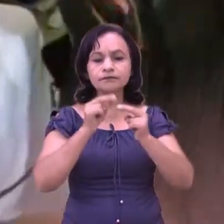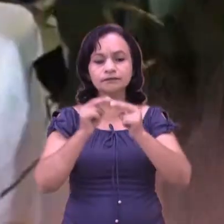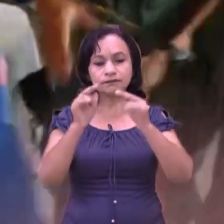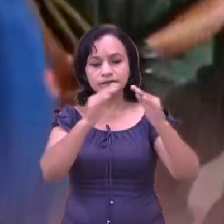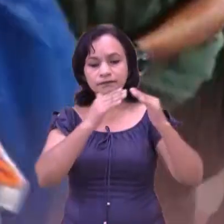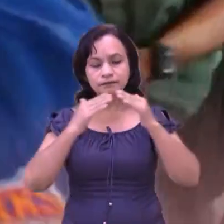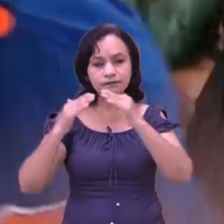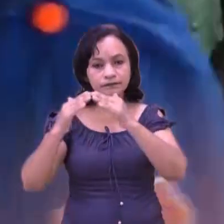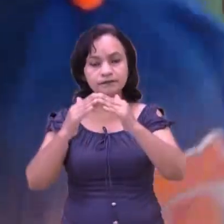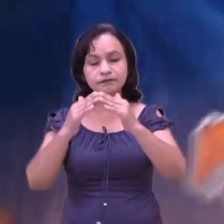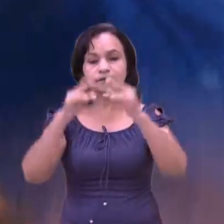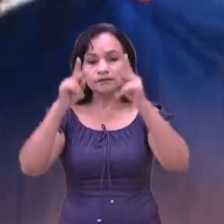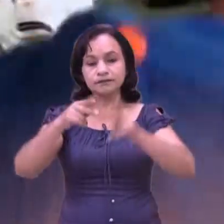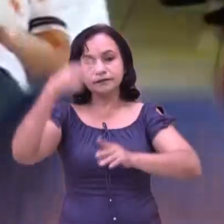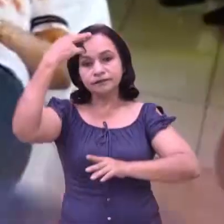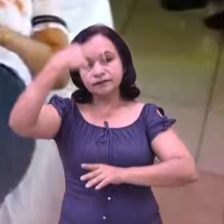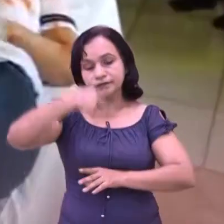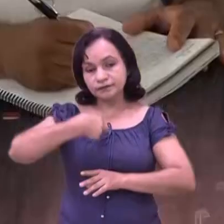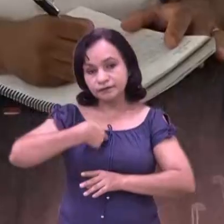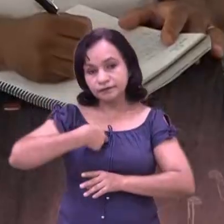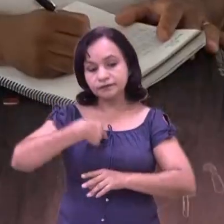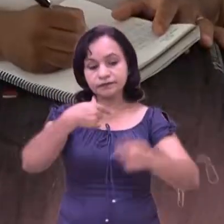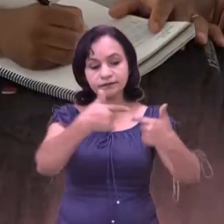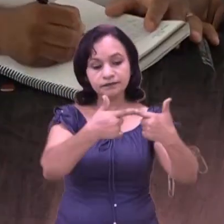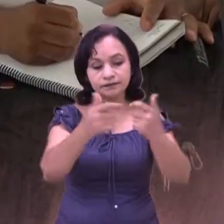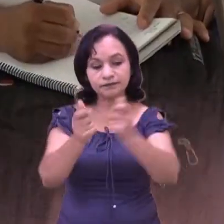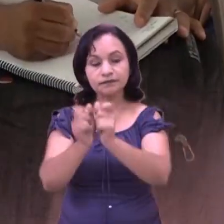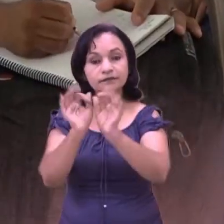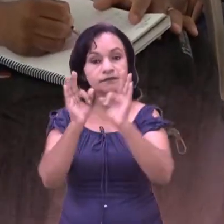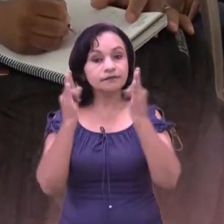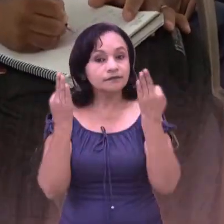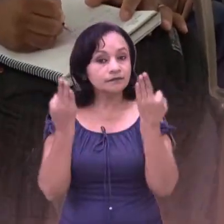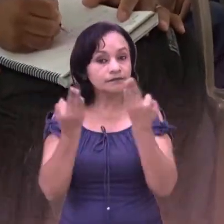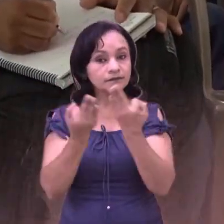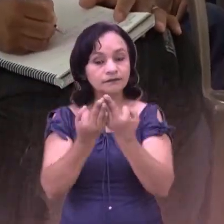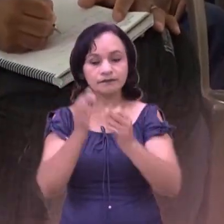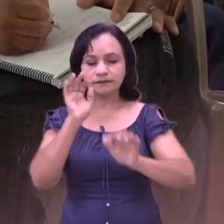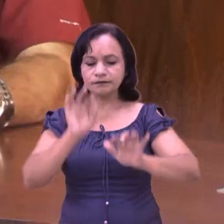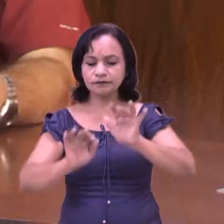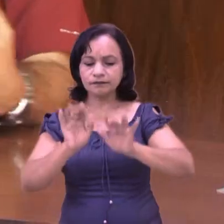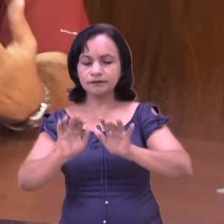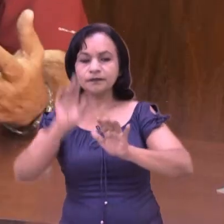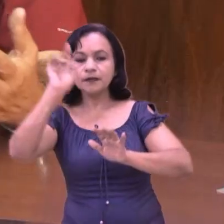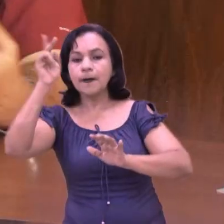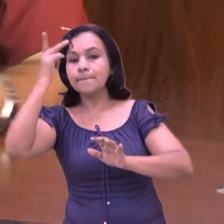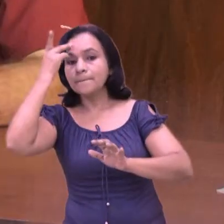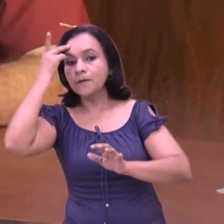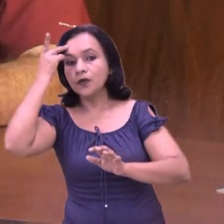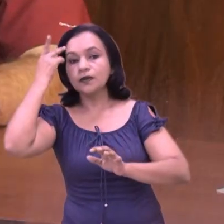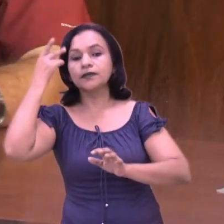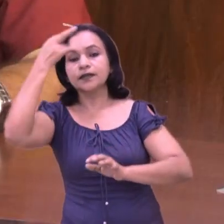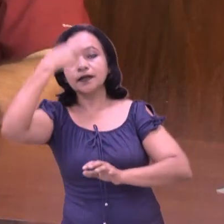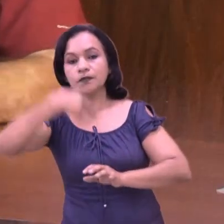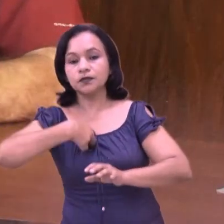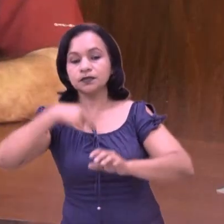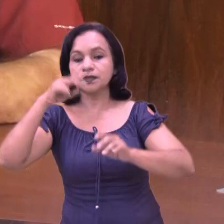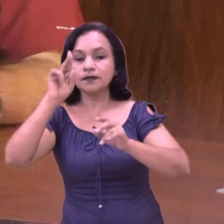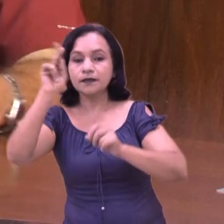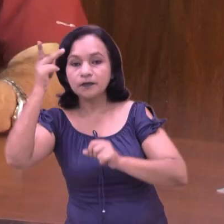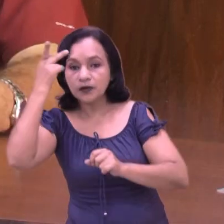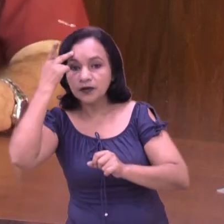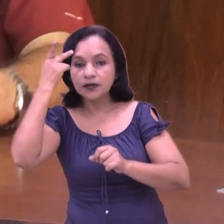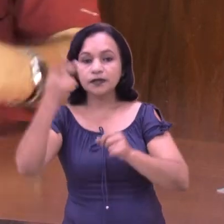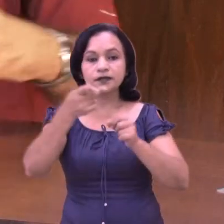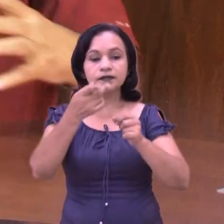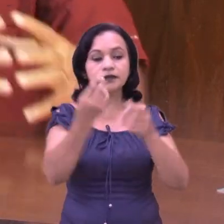liderazgo de la comunidad, los gabinetes de la familia, nuestros secretarios políticos, los líderes de los productores, de las